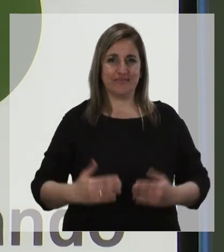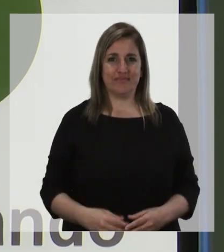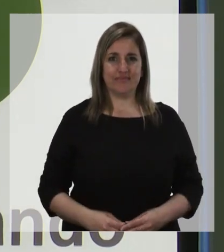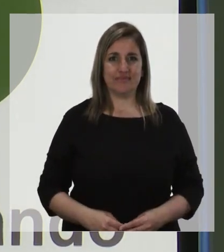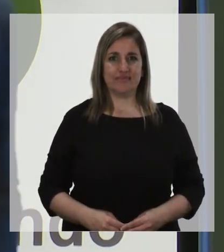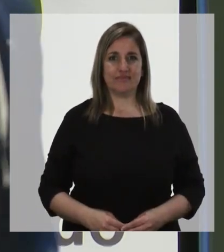Muchísimas gracias.